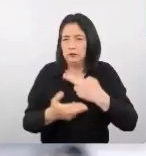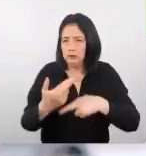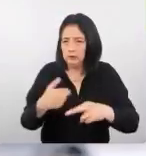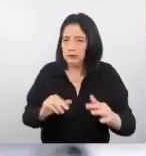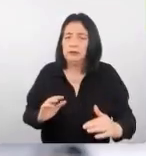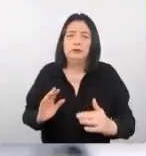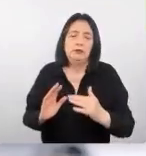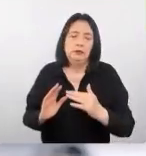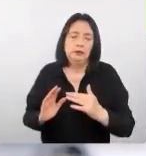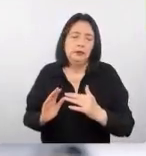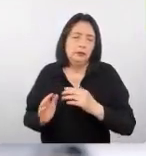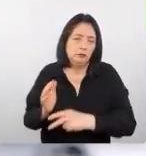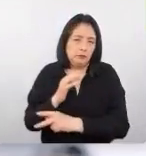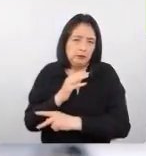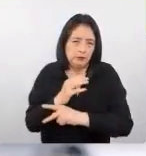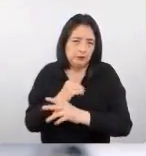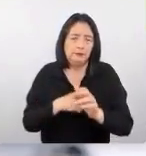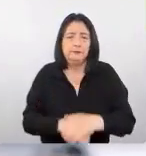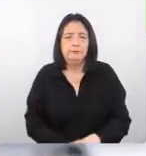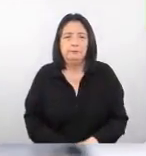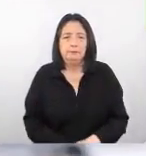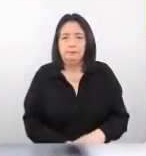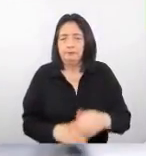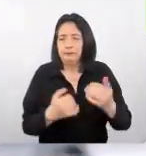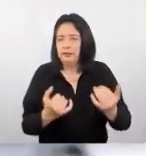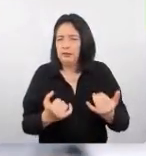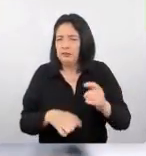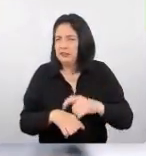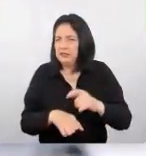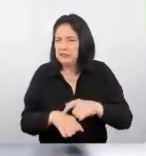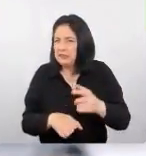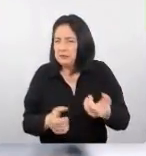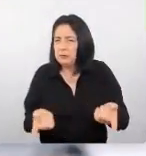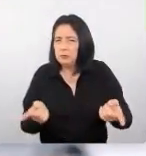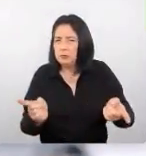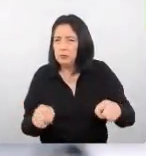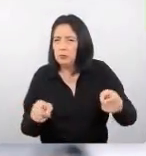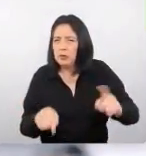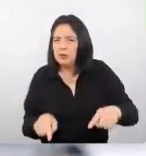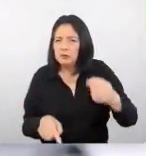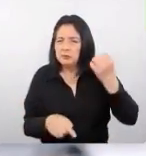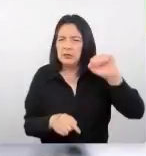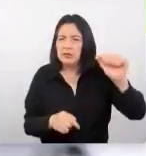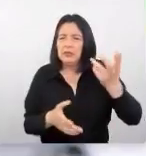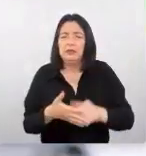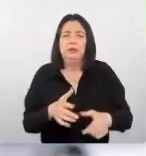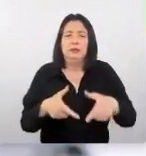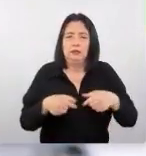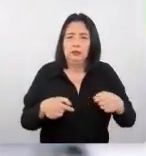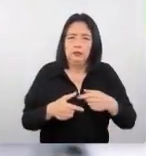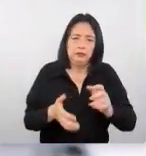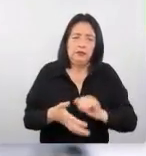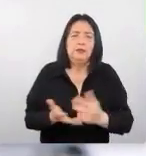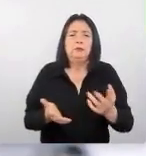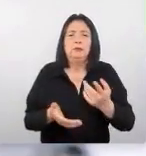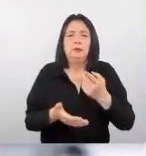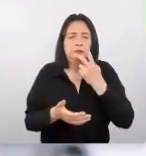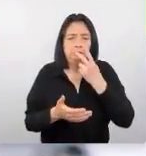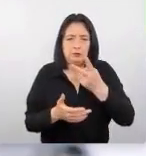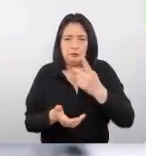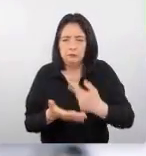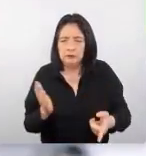al destino momentos en cuando viajar vamos a ver que en Japón de hecho la distribución